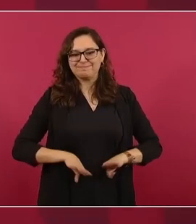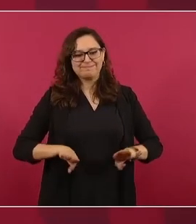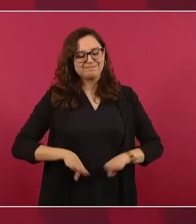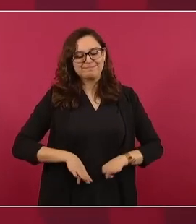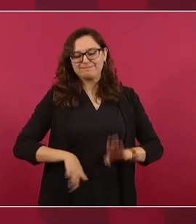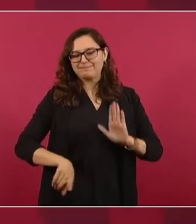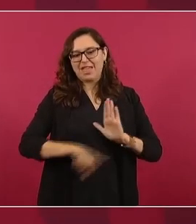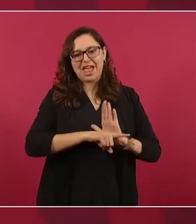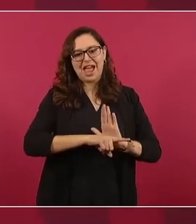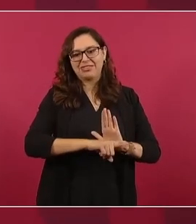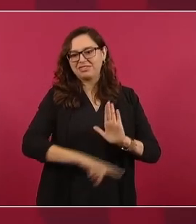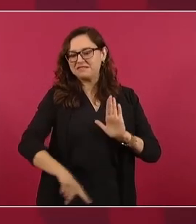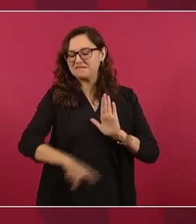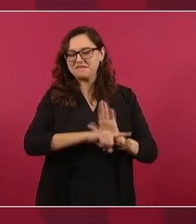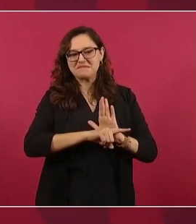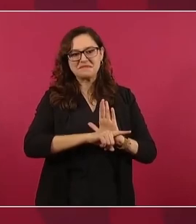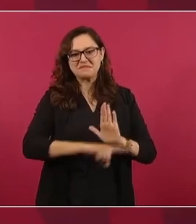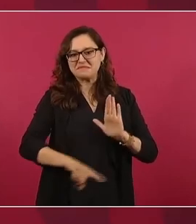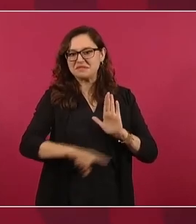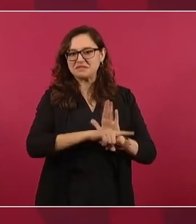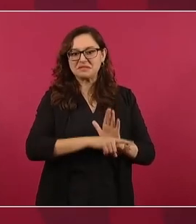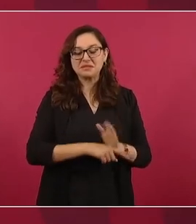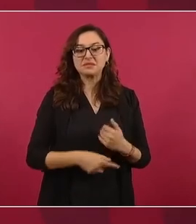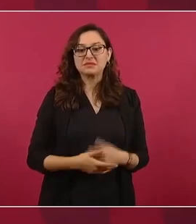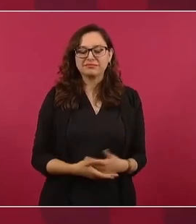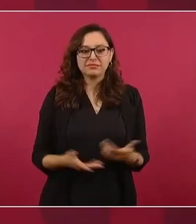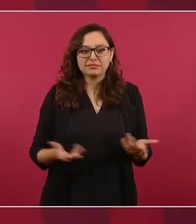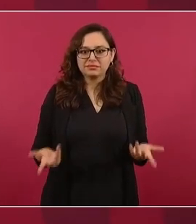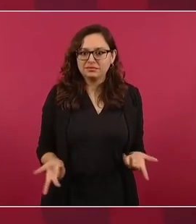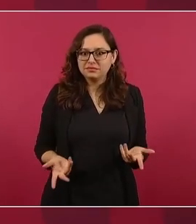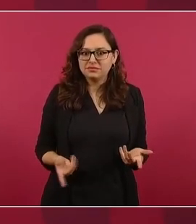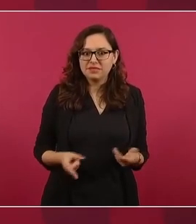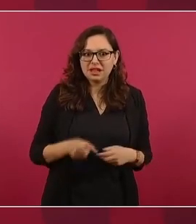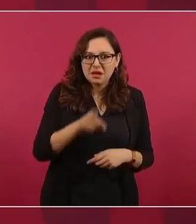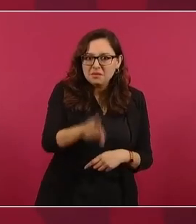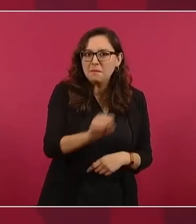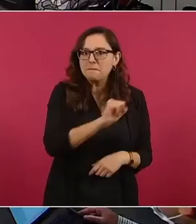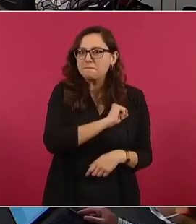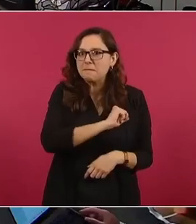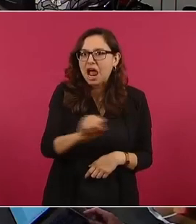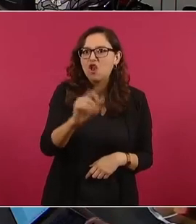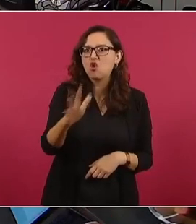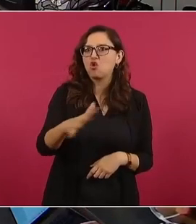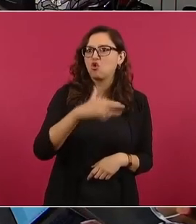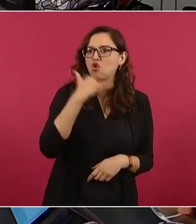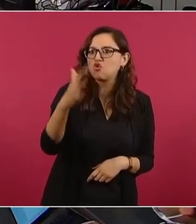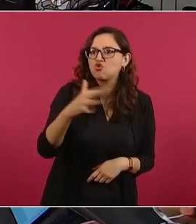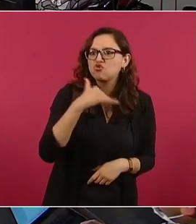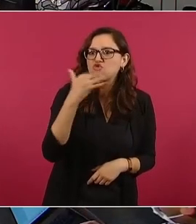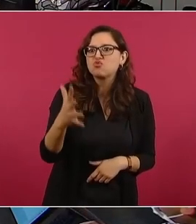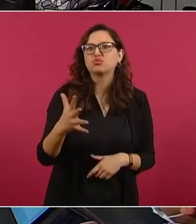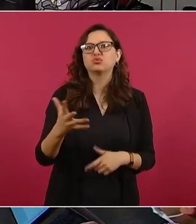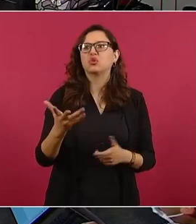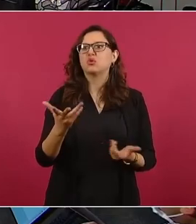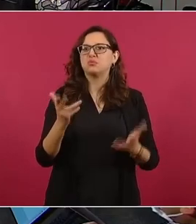no defender lo indefendible esto del